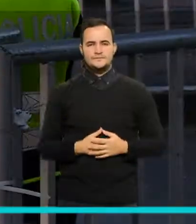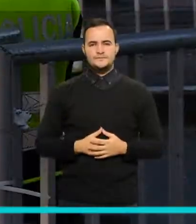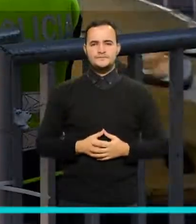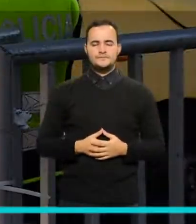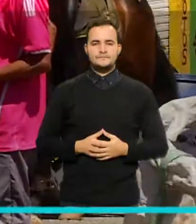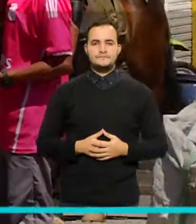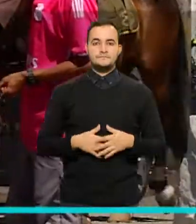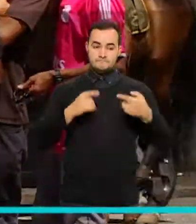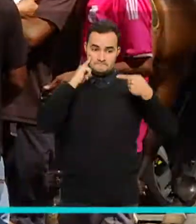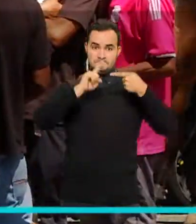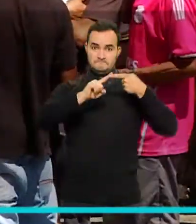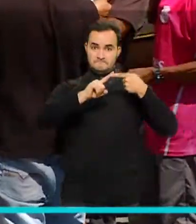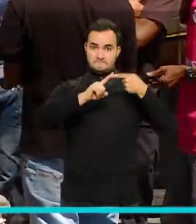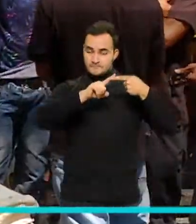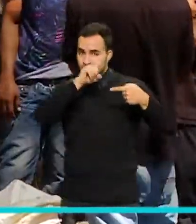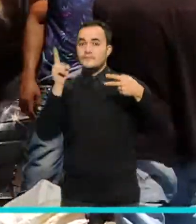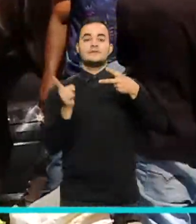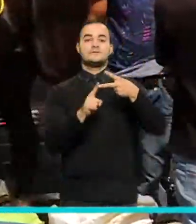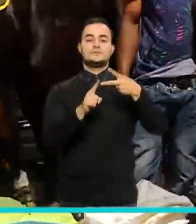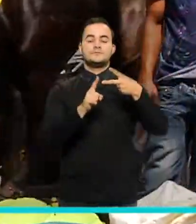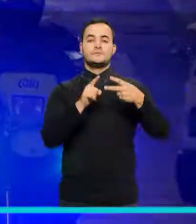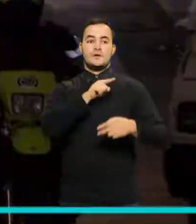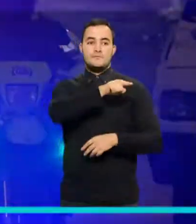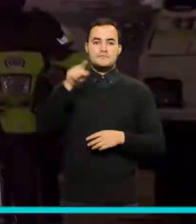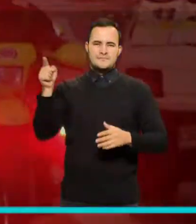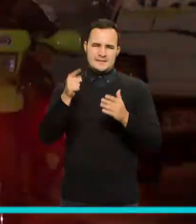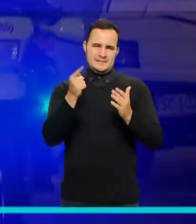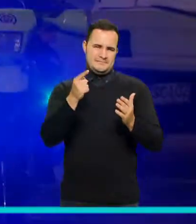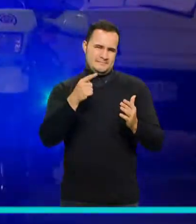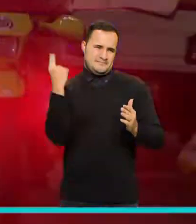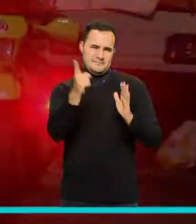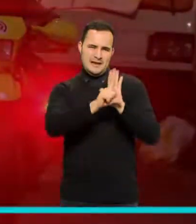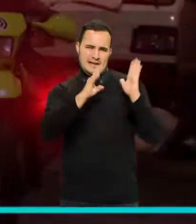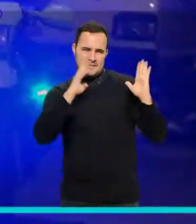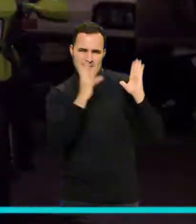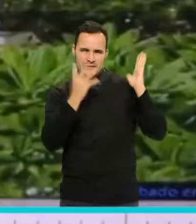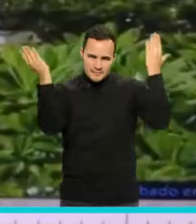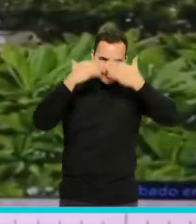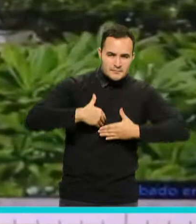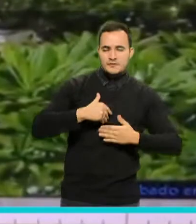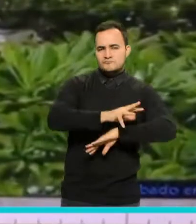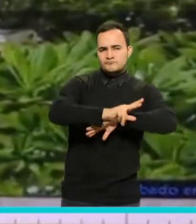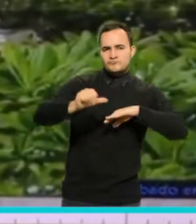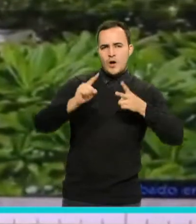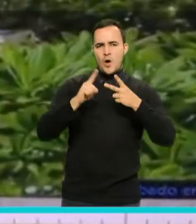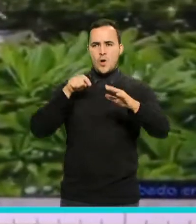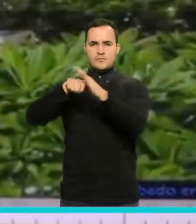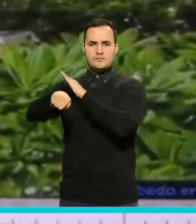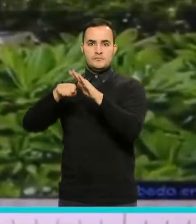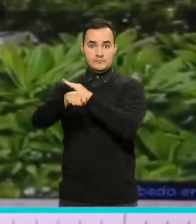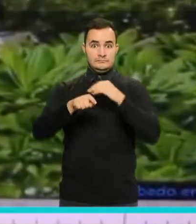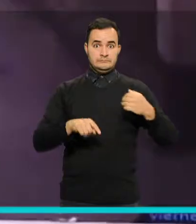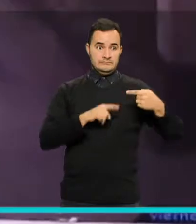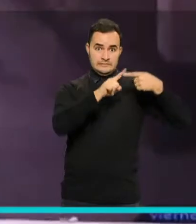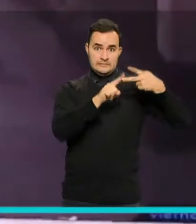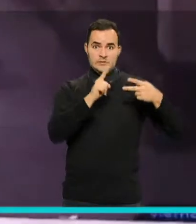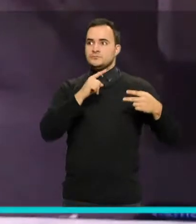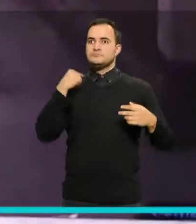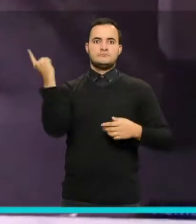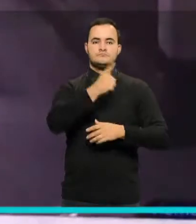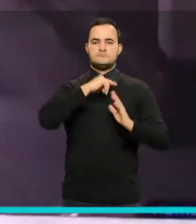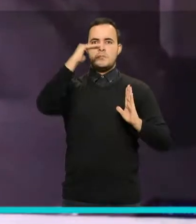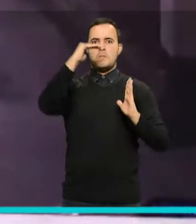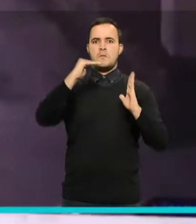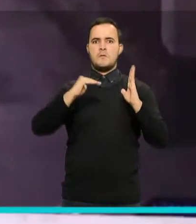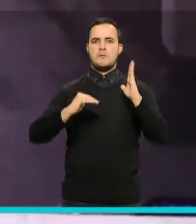Aquí viene el segundo logro, la reducción en todos los delitos, no solamente el hurto en general, sino el homicidio, que es muy importante porque le